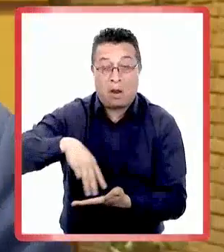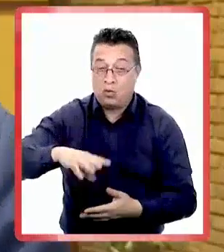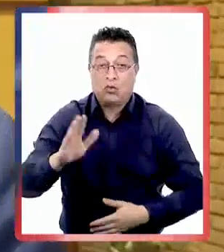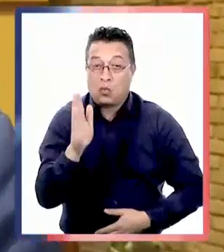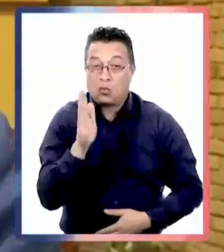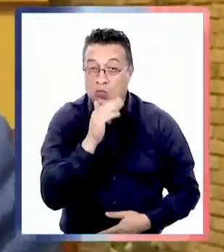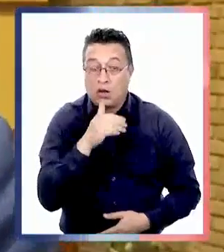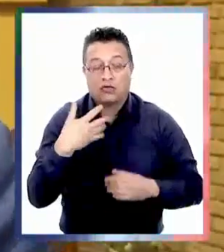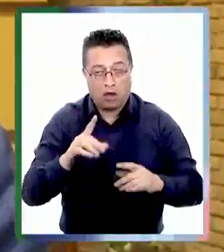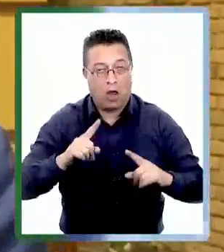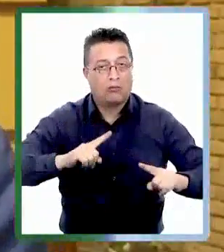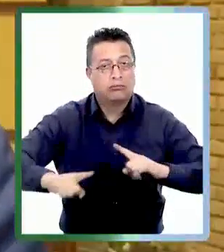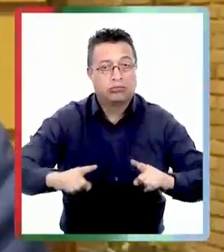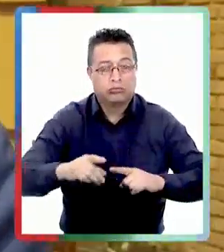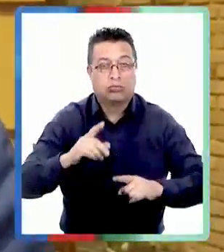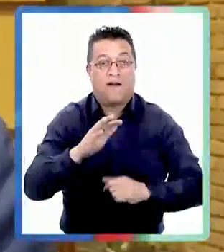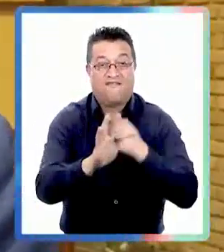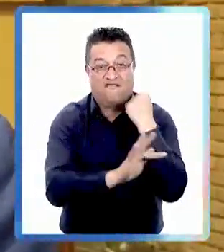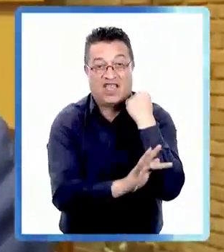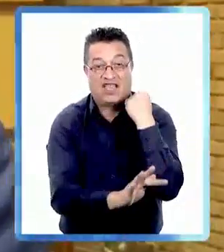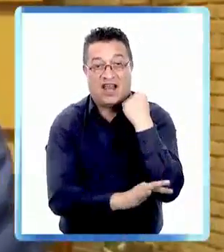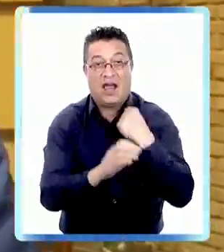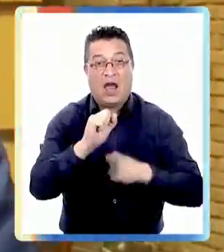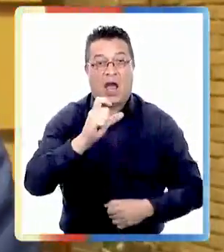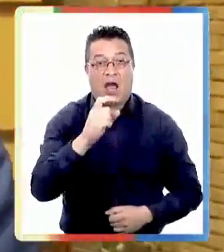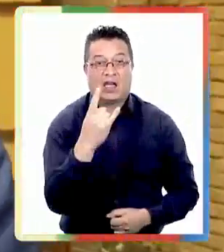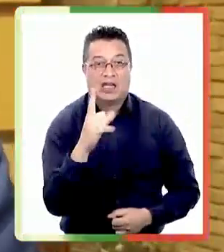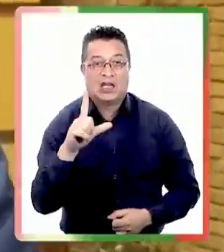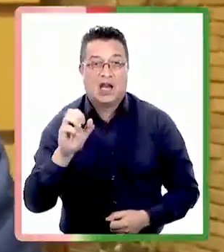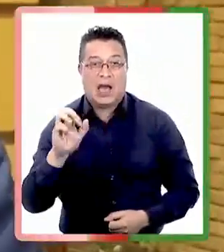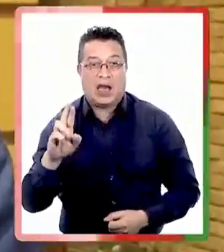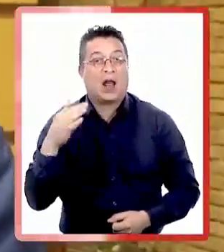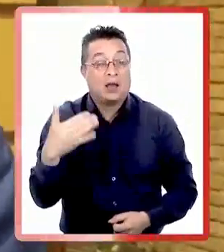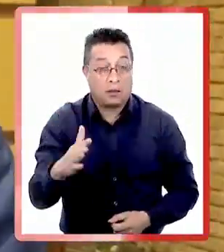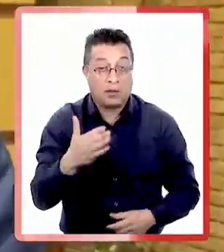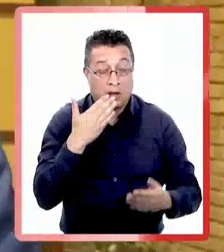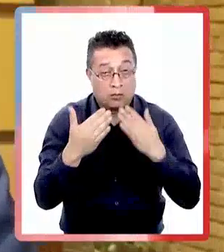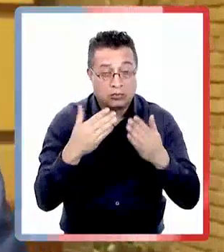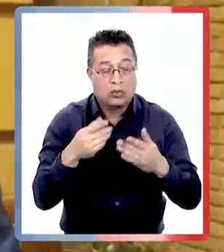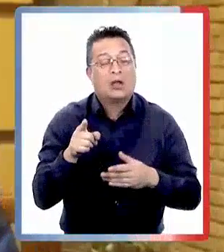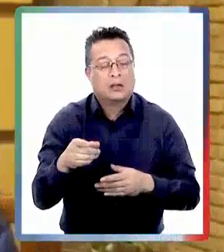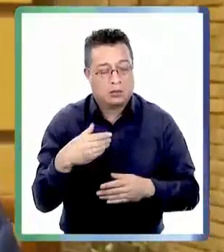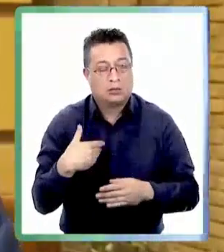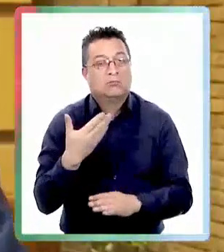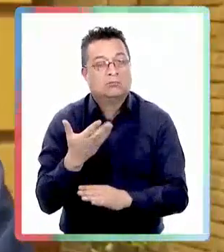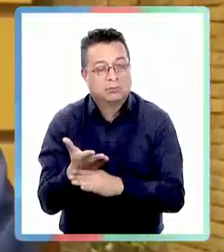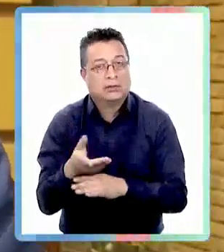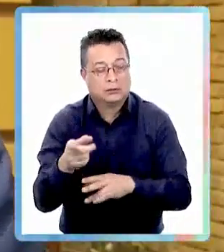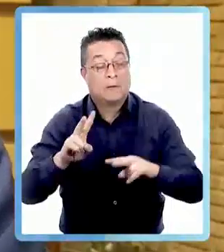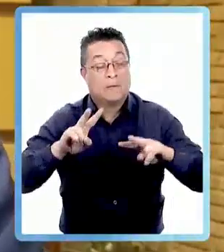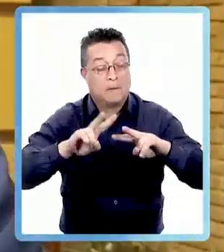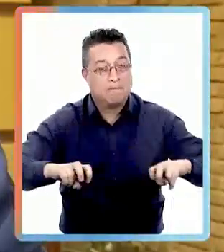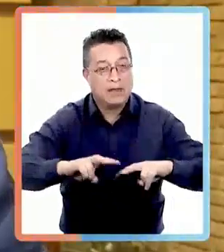coordinado con el fiscal Alguilar con quien conversamos esta situación y hemos preferido, digamos, que la investigación